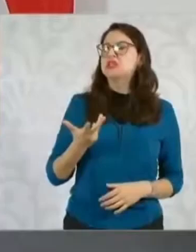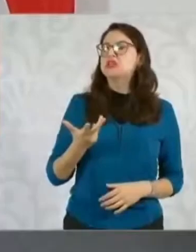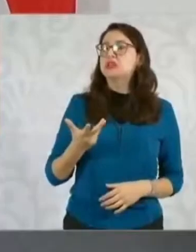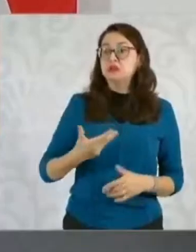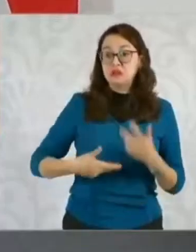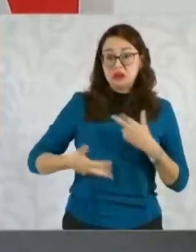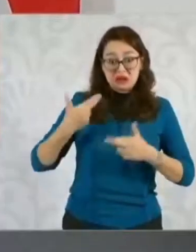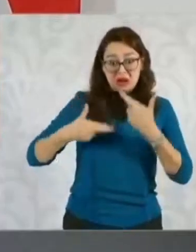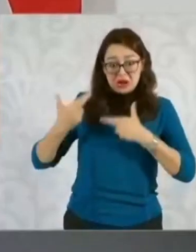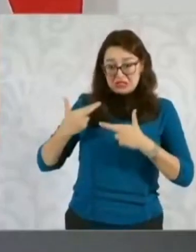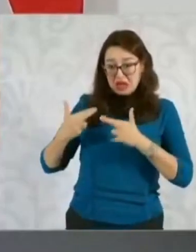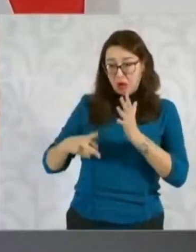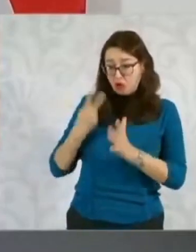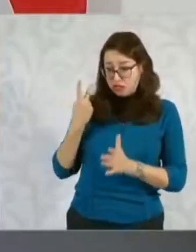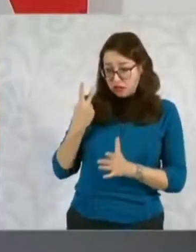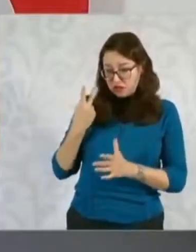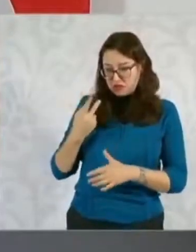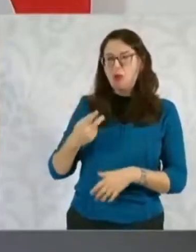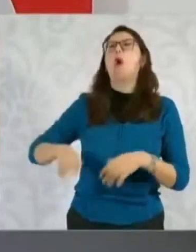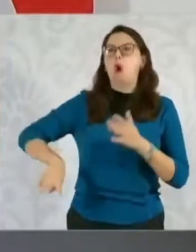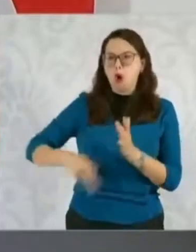Eso es lo relevante.